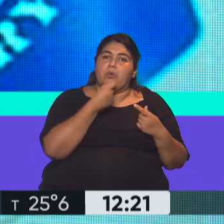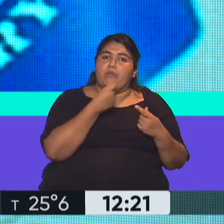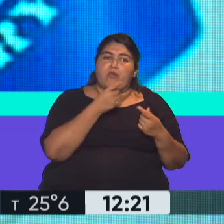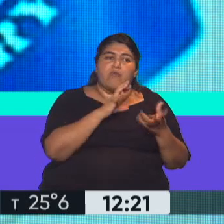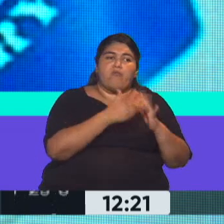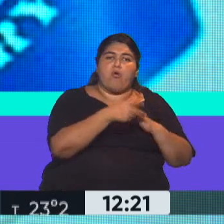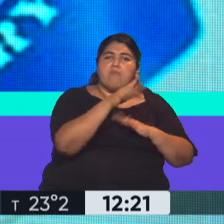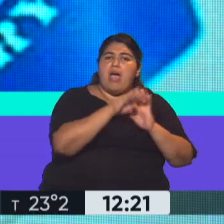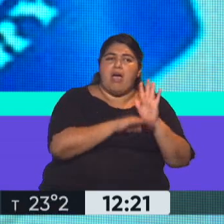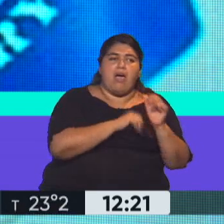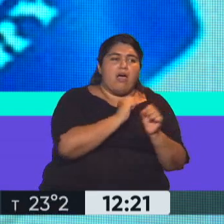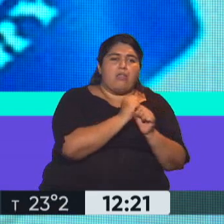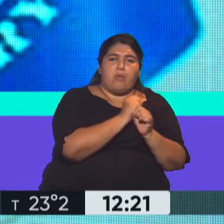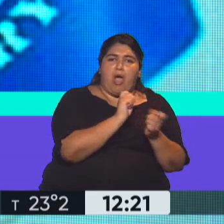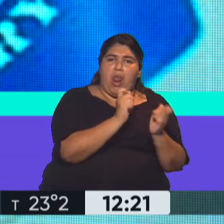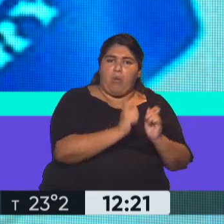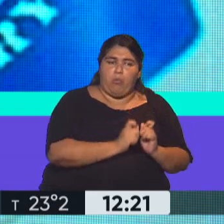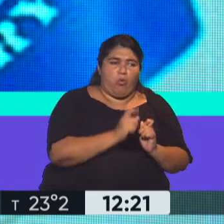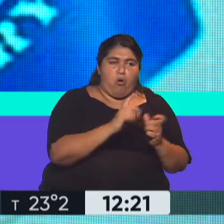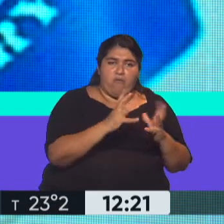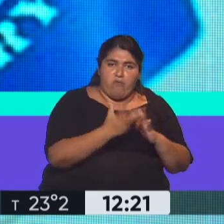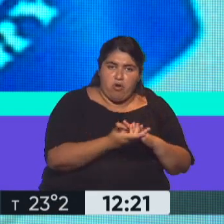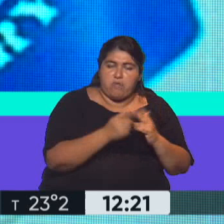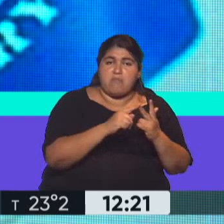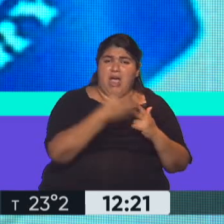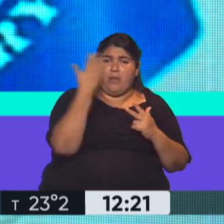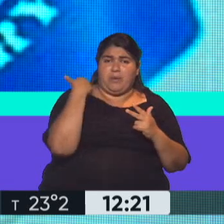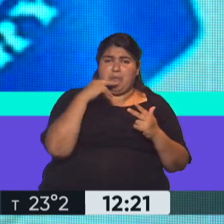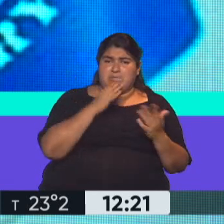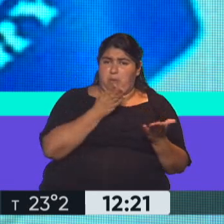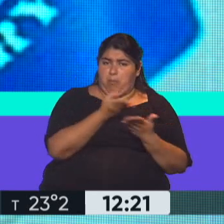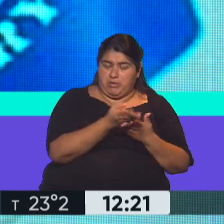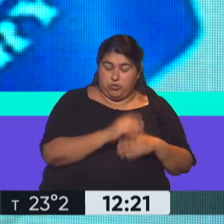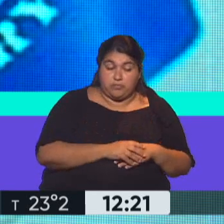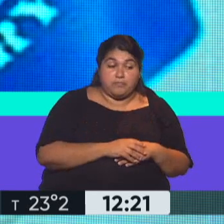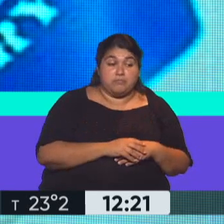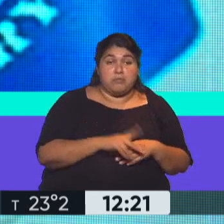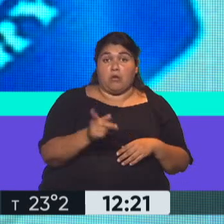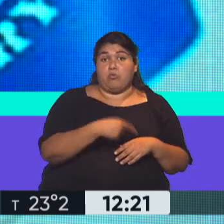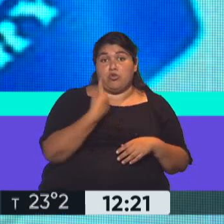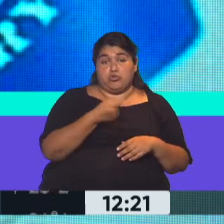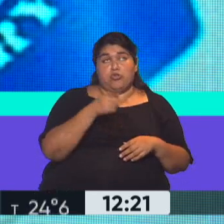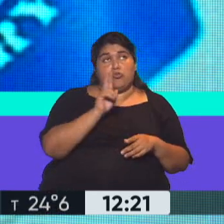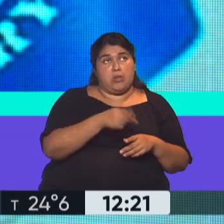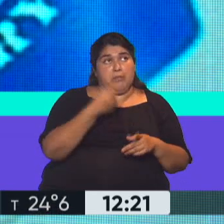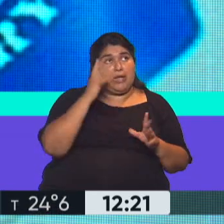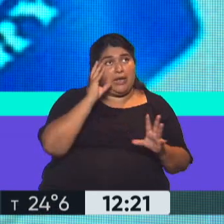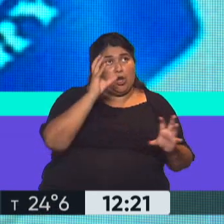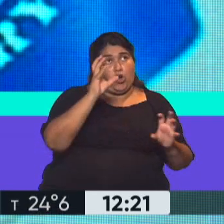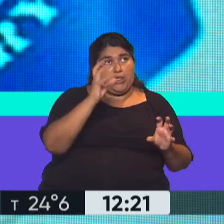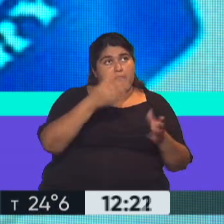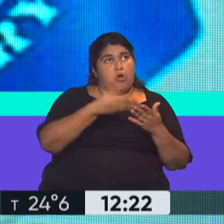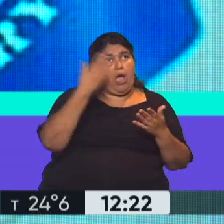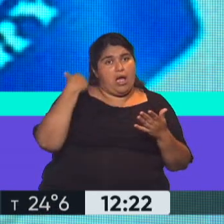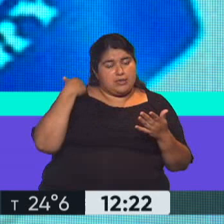laboral. Bueno, todo esto se disipó precisamente con este acuerdo del viernes pasado, mirando hacia adelante. Ahora, si miramos hacia atrás, también hay que decir lo que fue